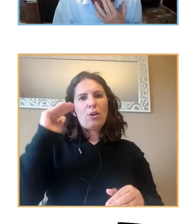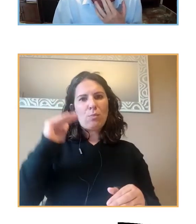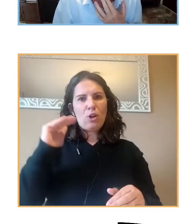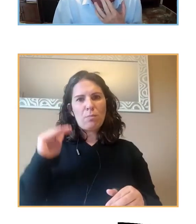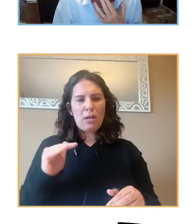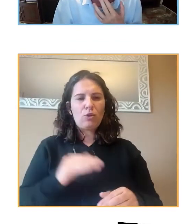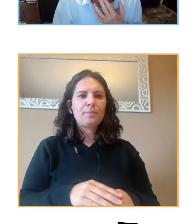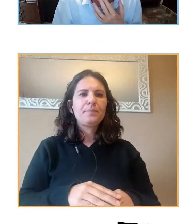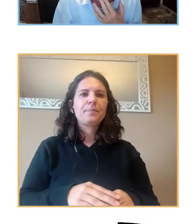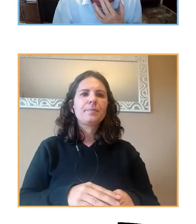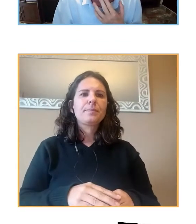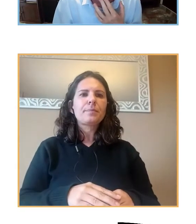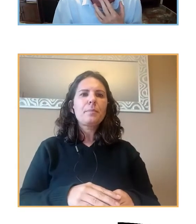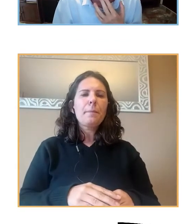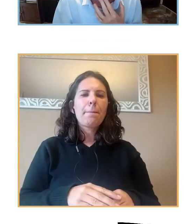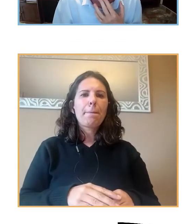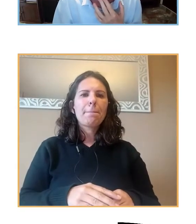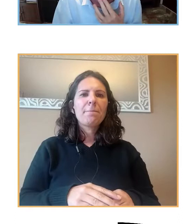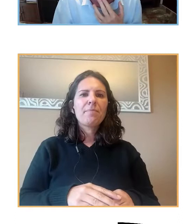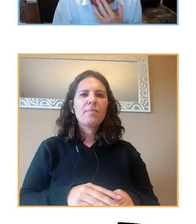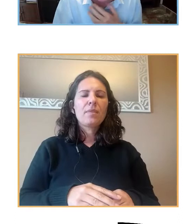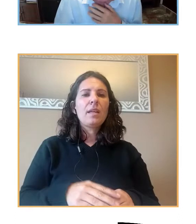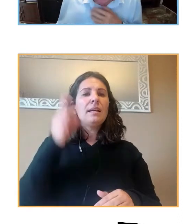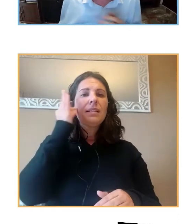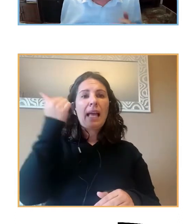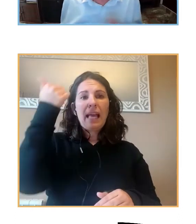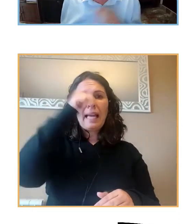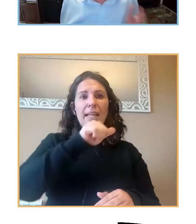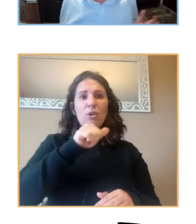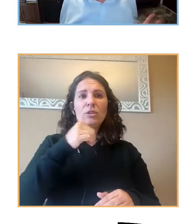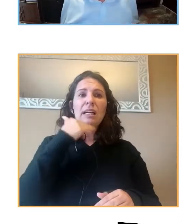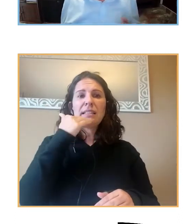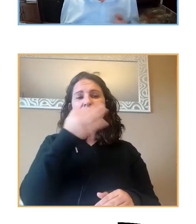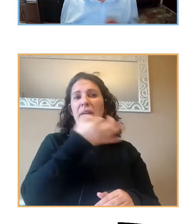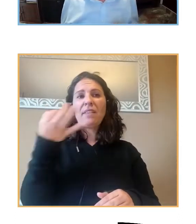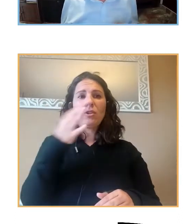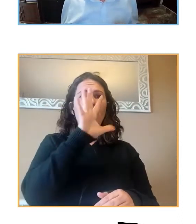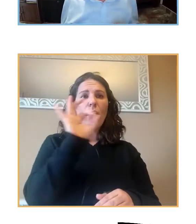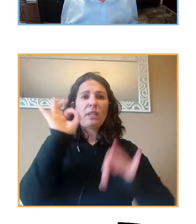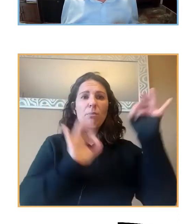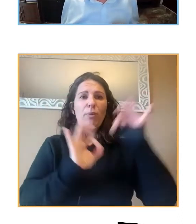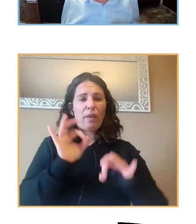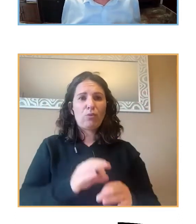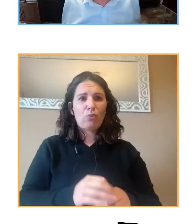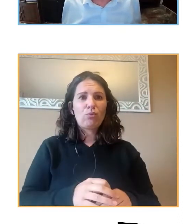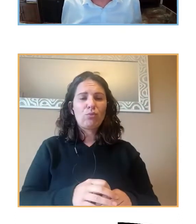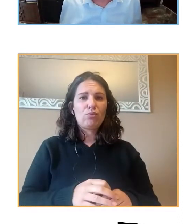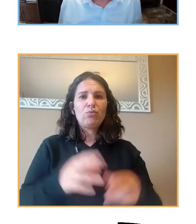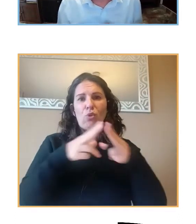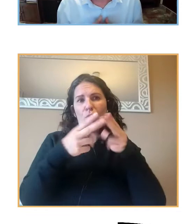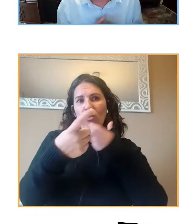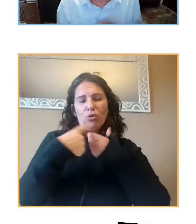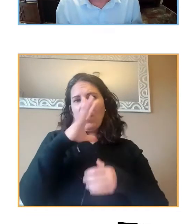socios. En cuanto al equilibrio entre ambos géneros, pues es casi perfecto el 50% de los socios inscritos.